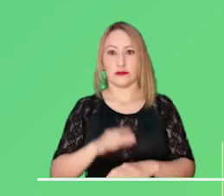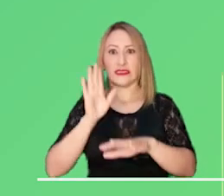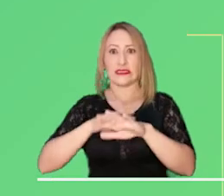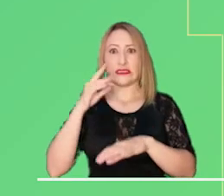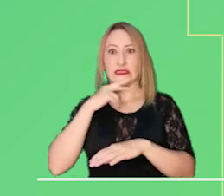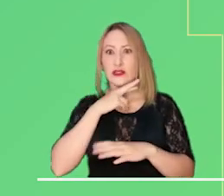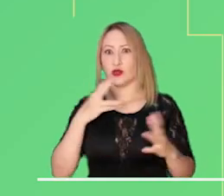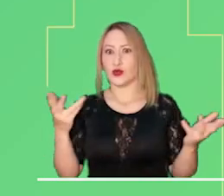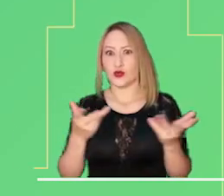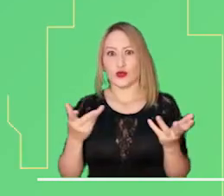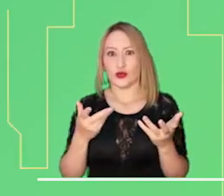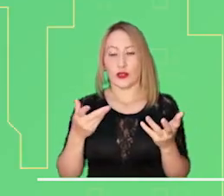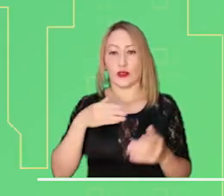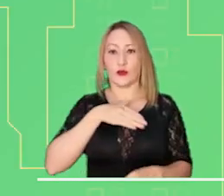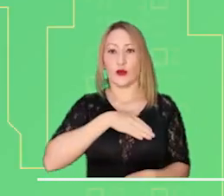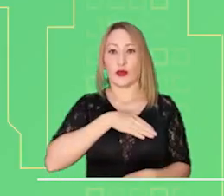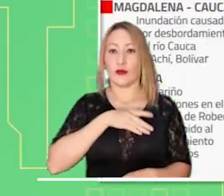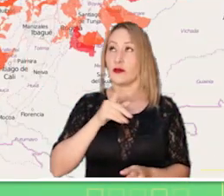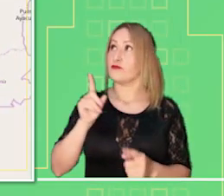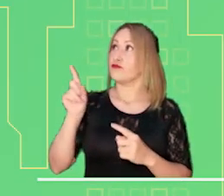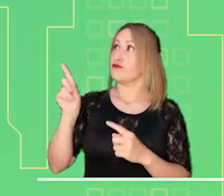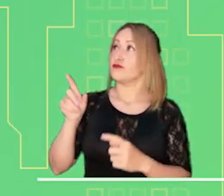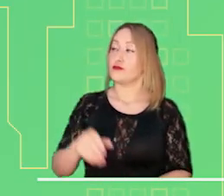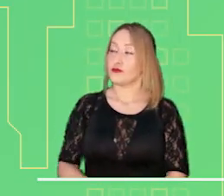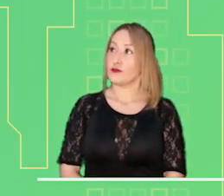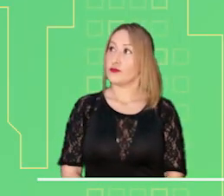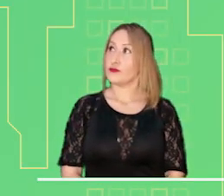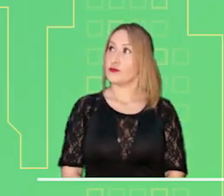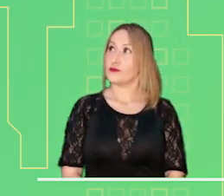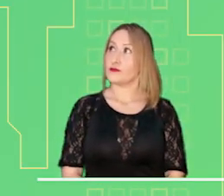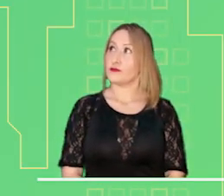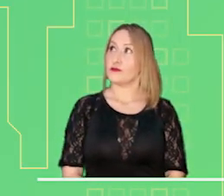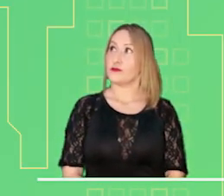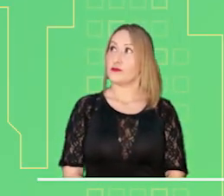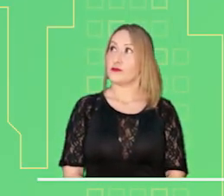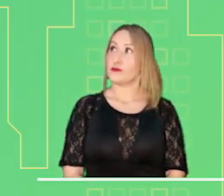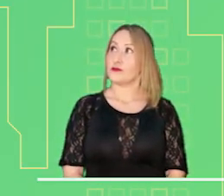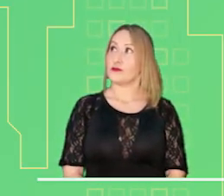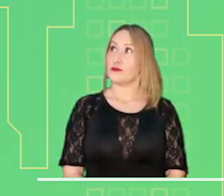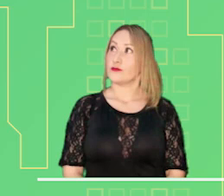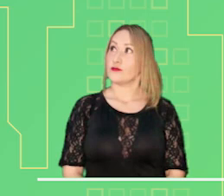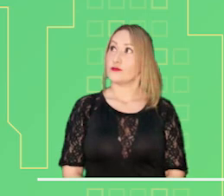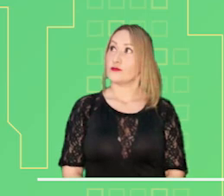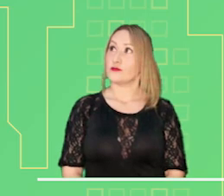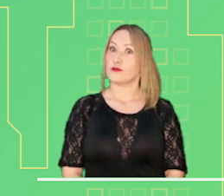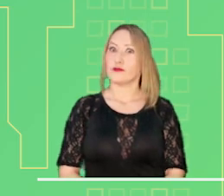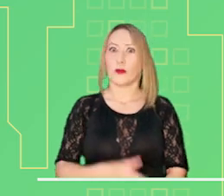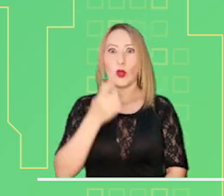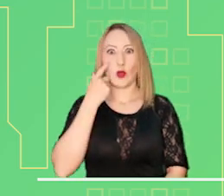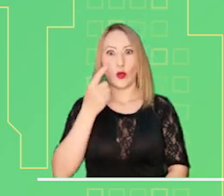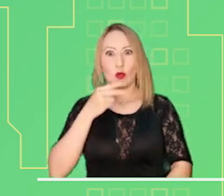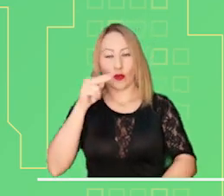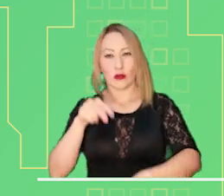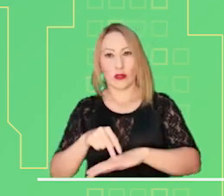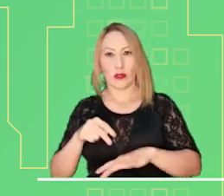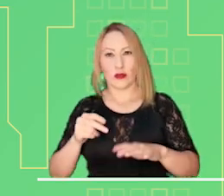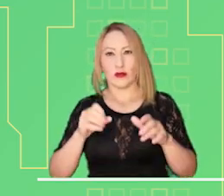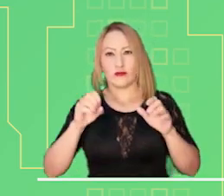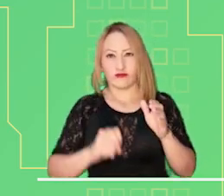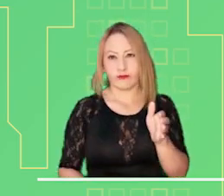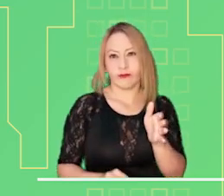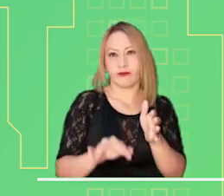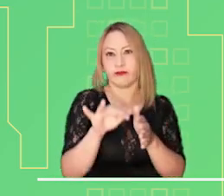la ciudad. Veamos ahora las alertas que se encuentran activas. Alerta roja en Achí, Bolívar, debido a la inundación causada por el